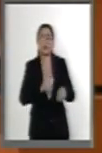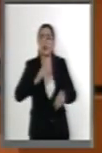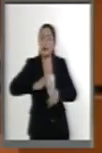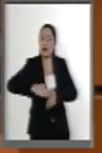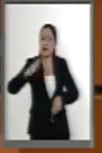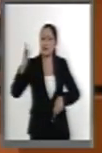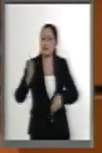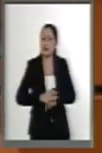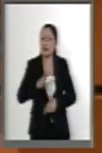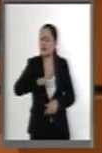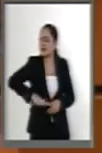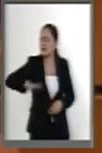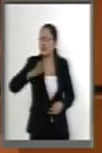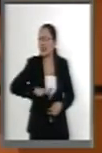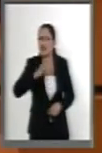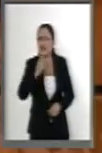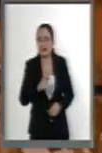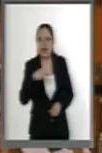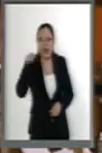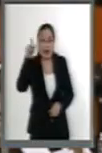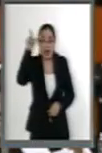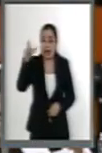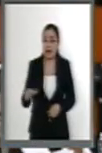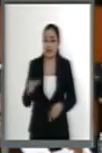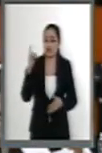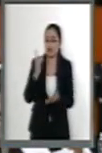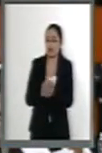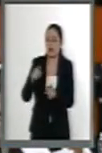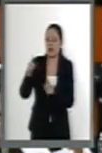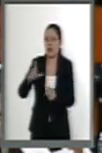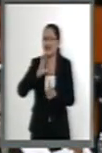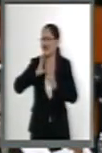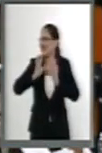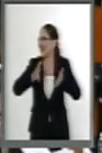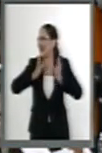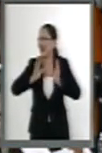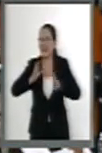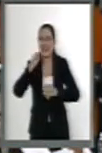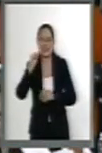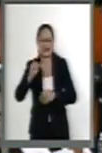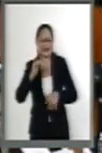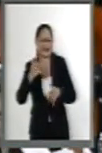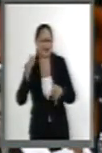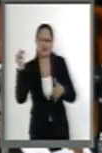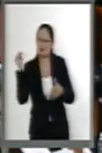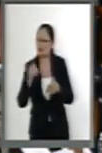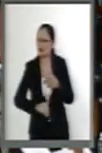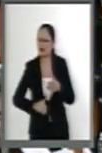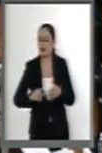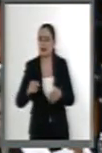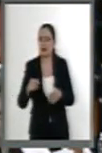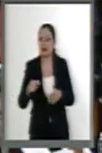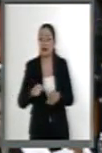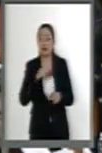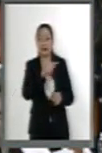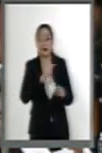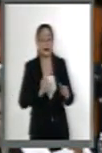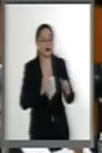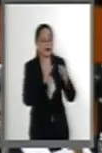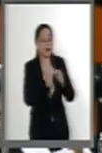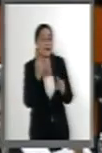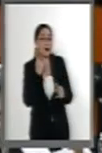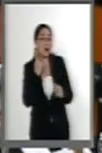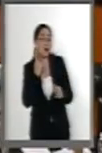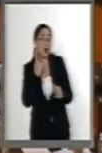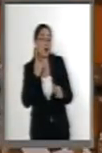debilidad y ya no es él, él está descalificado, ya no digamos, sino las instituciones. La Procuraduría